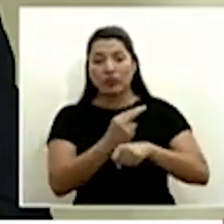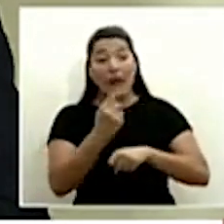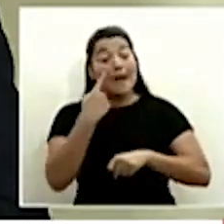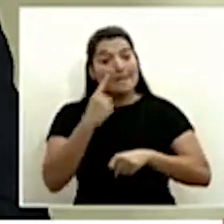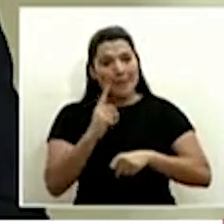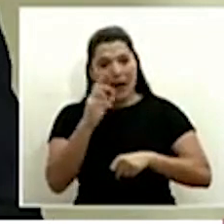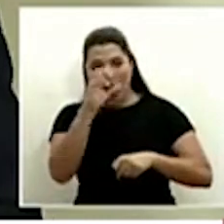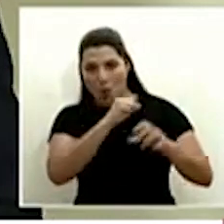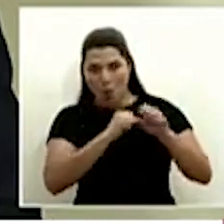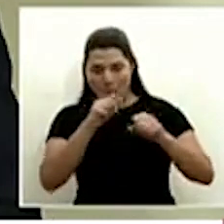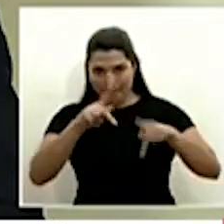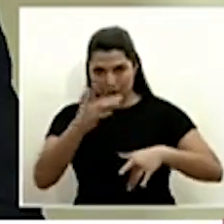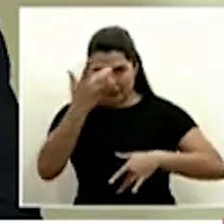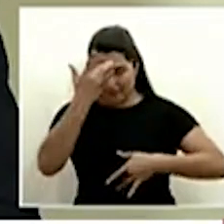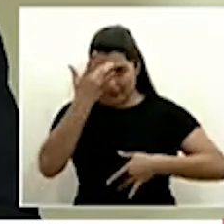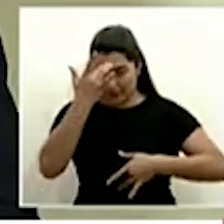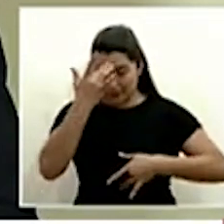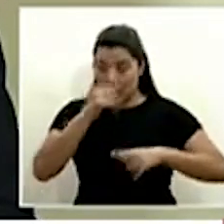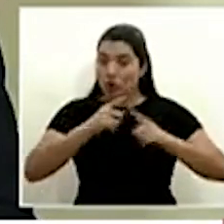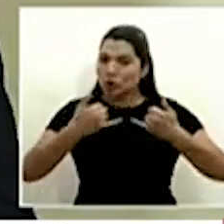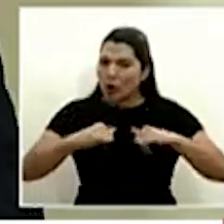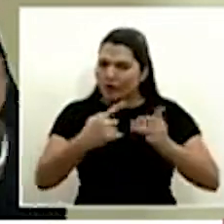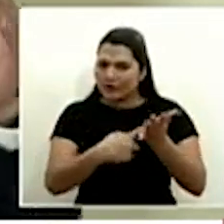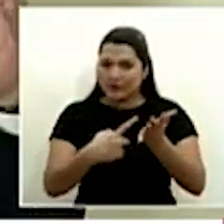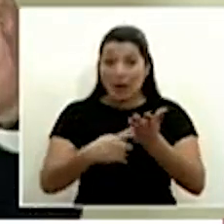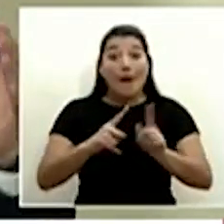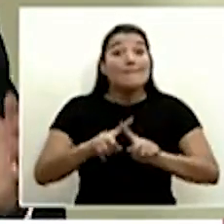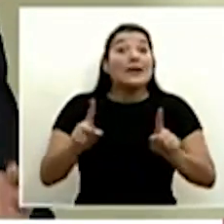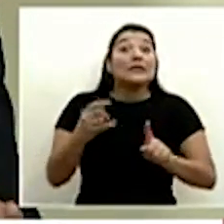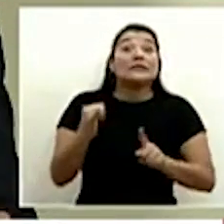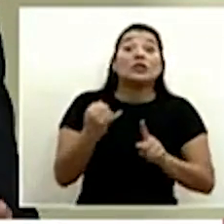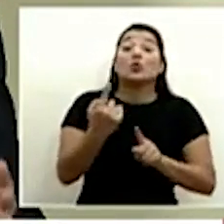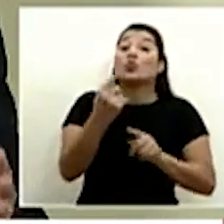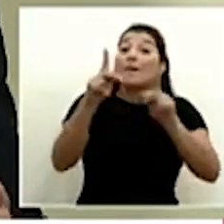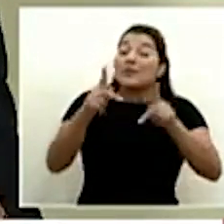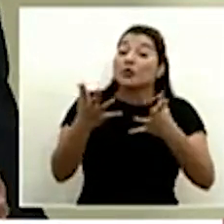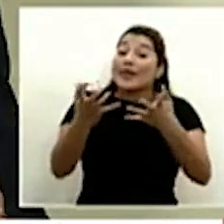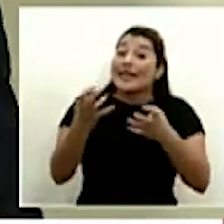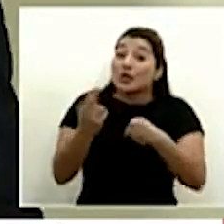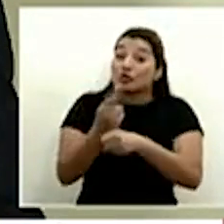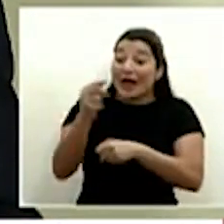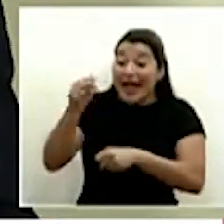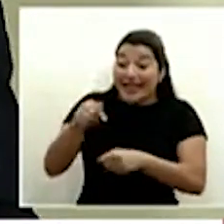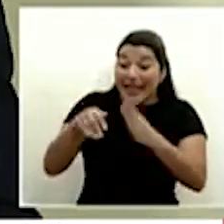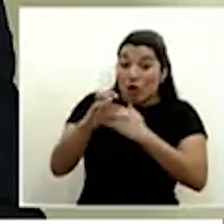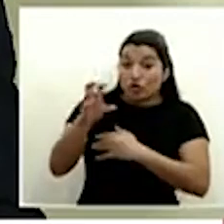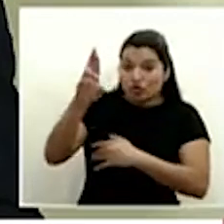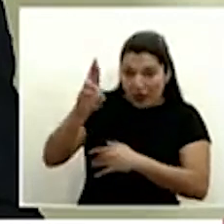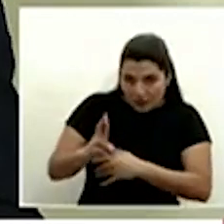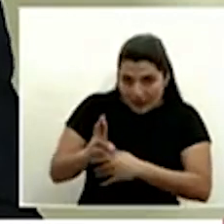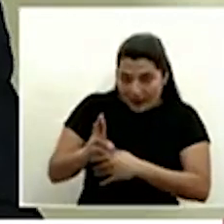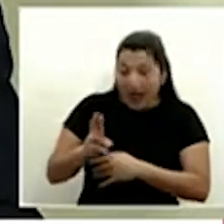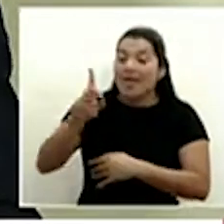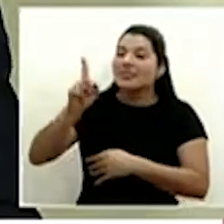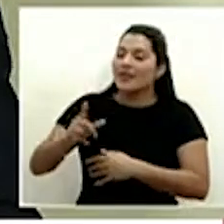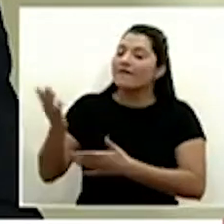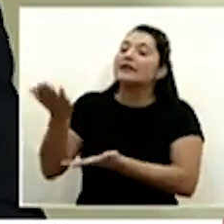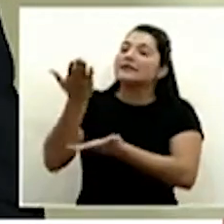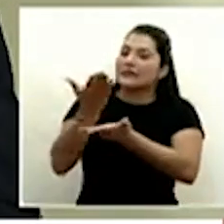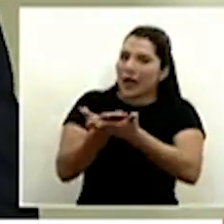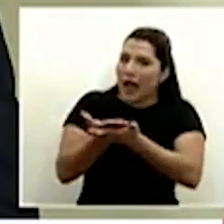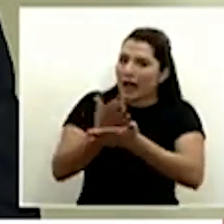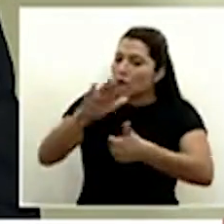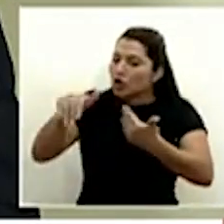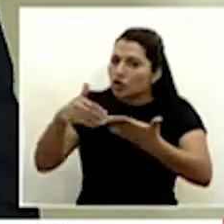lo que sí es cierto es que si alguien quiere comercializarlas pues tiene que traer toda la evidencia rigurosa científica y primero de una vez que ya se